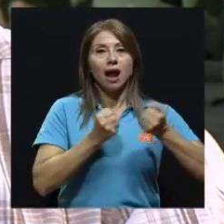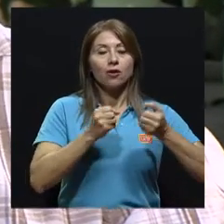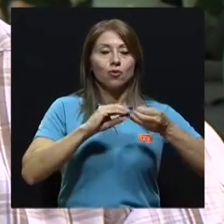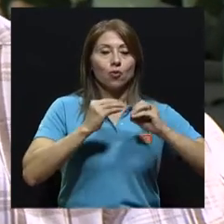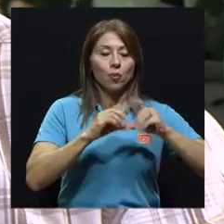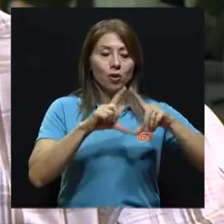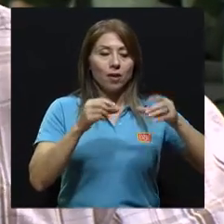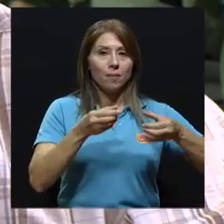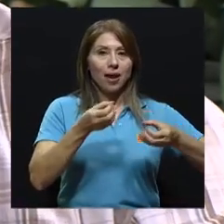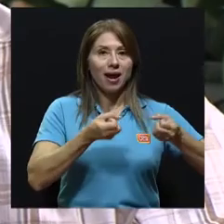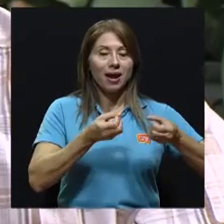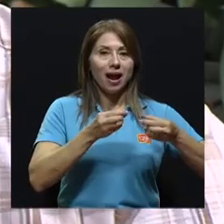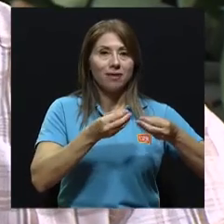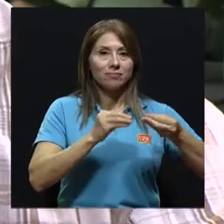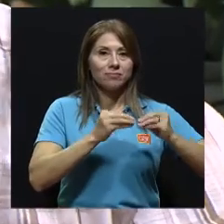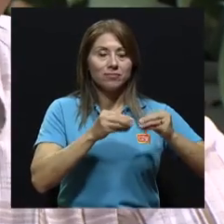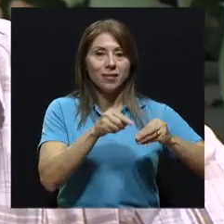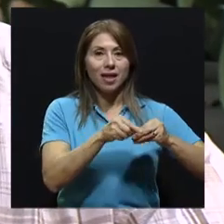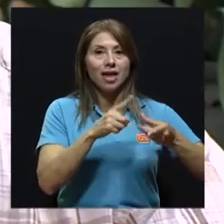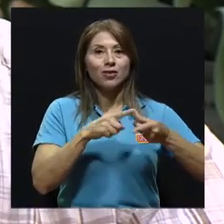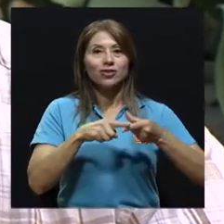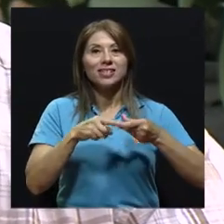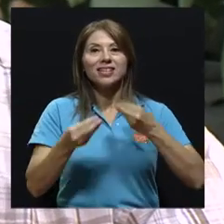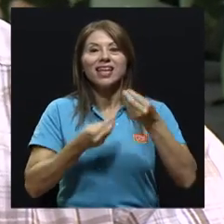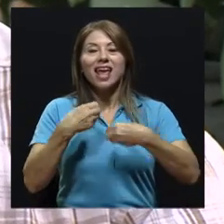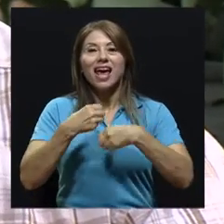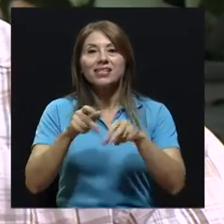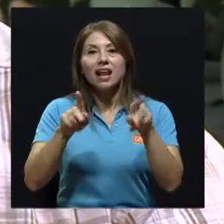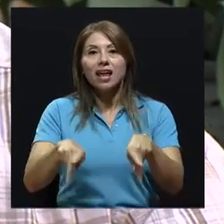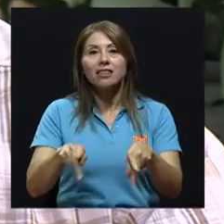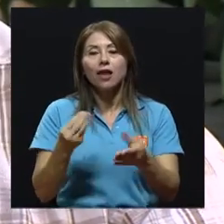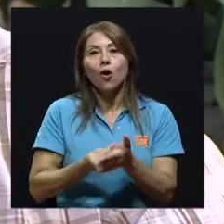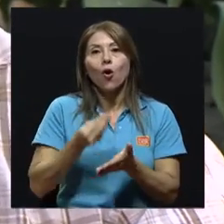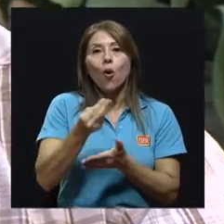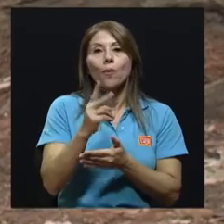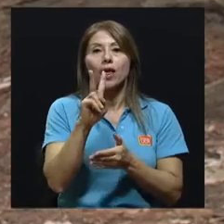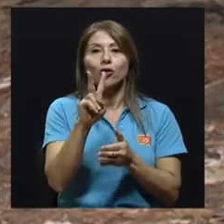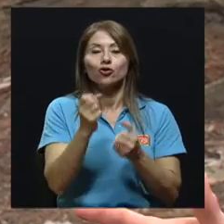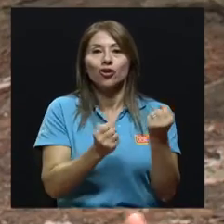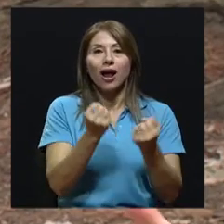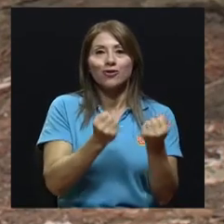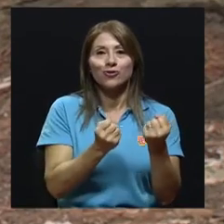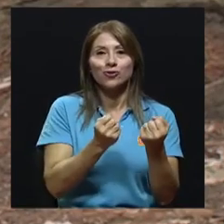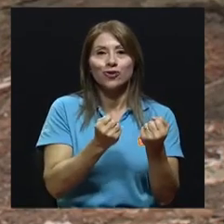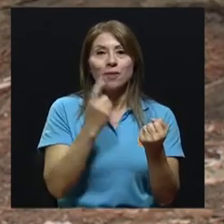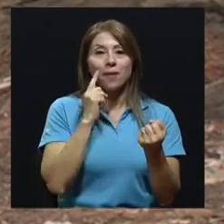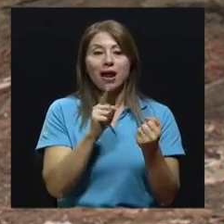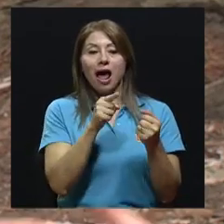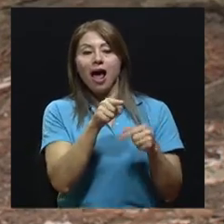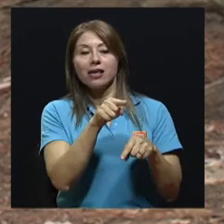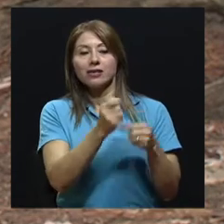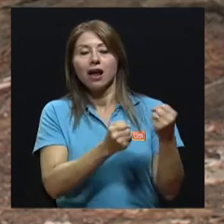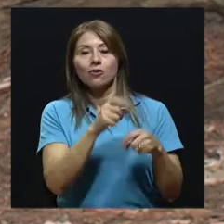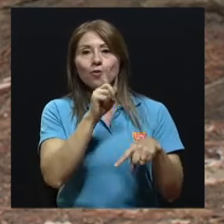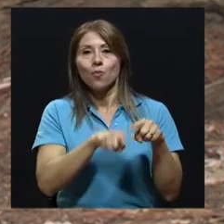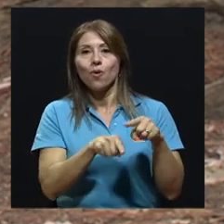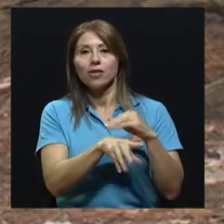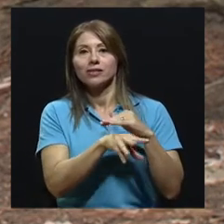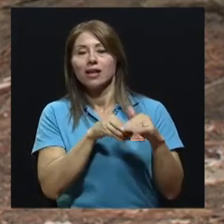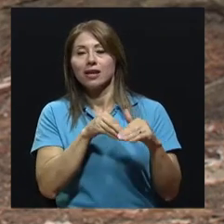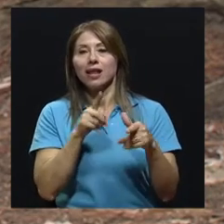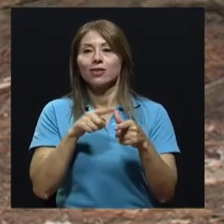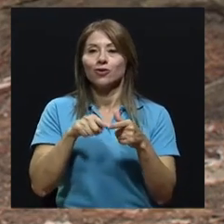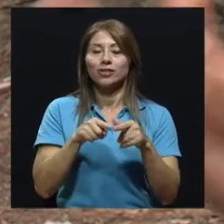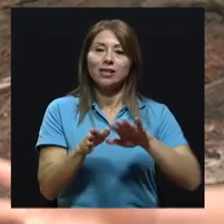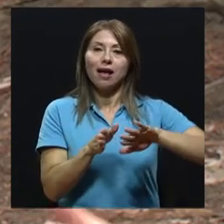de cosas. Y bueno, también otra cosa muy importante es el mantenimiento de los vehículos, que es algo que la gente mucho deja de lado, solo se